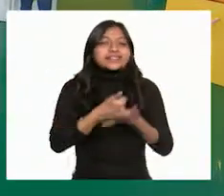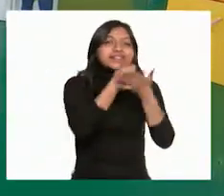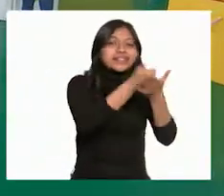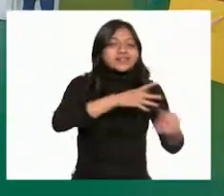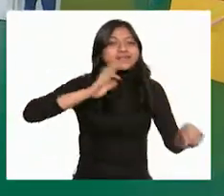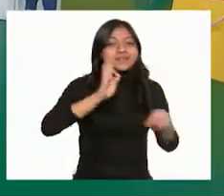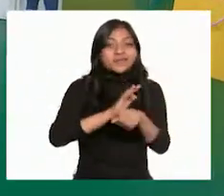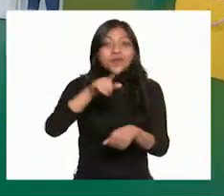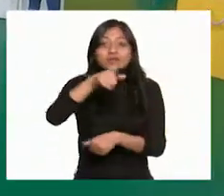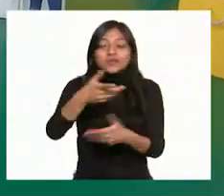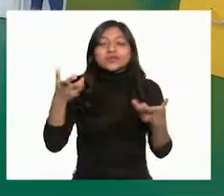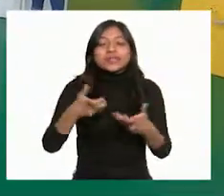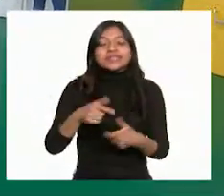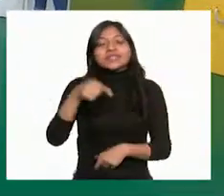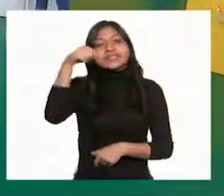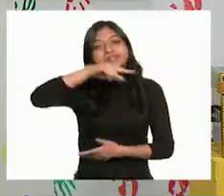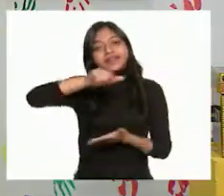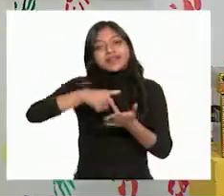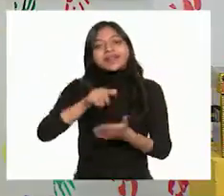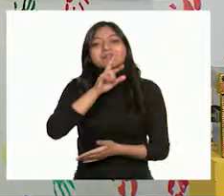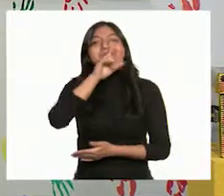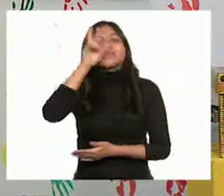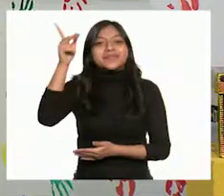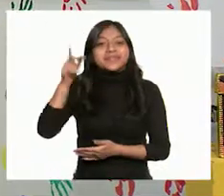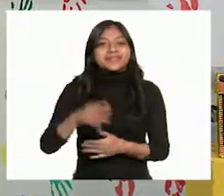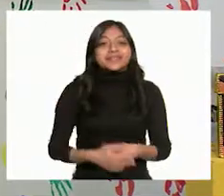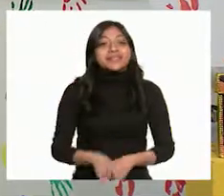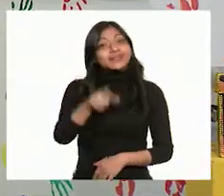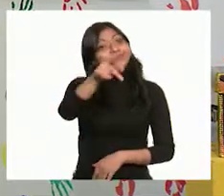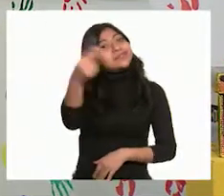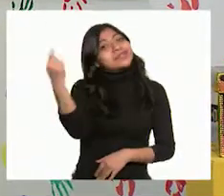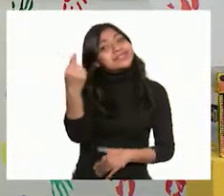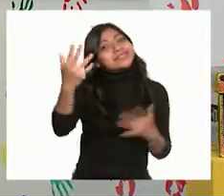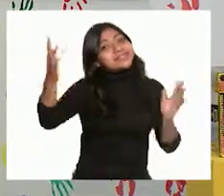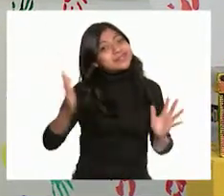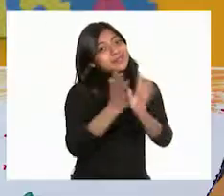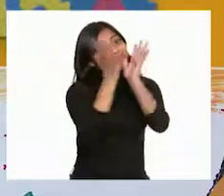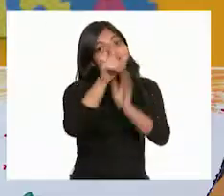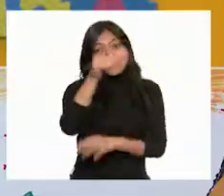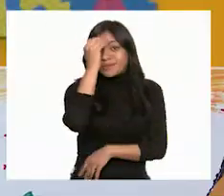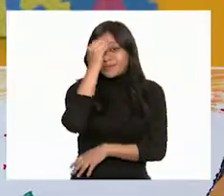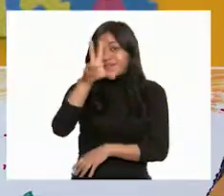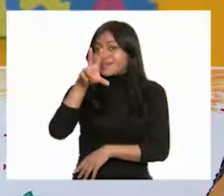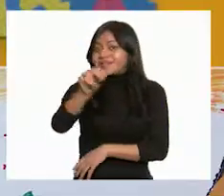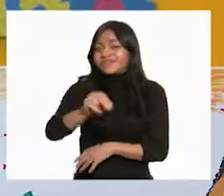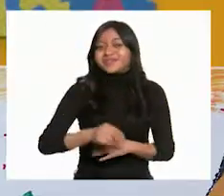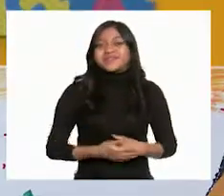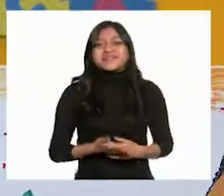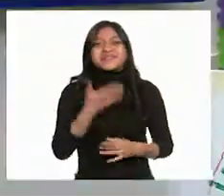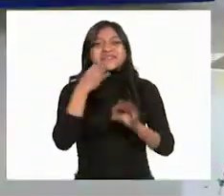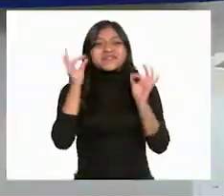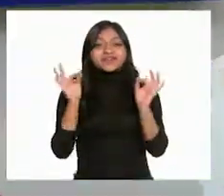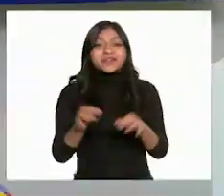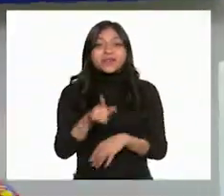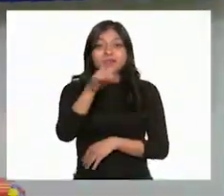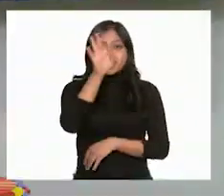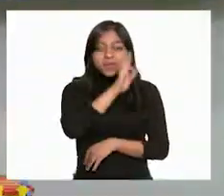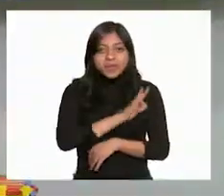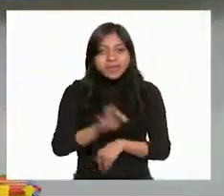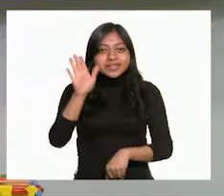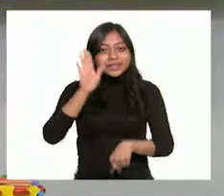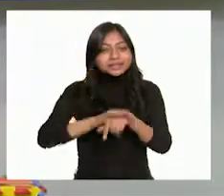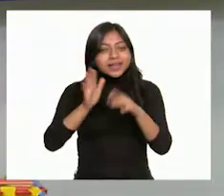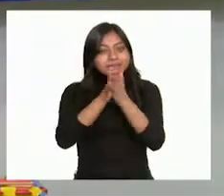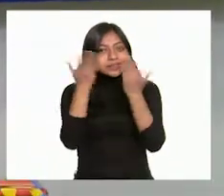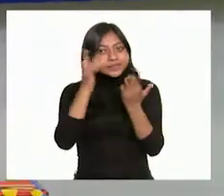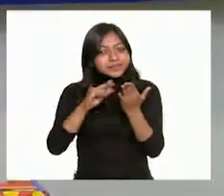y podemos hacer que todo pueda cambiar. Te necesitamos, no lo olvides. Exactamente. Si te es posible,